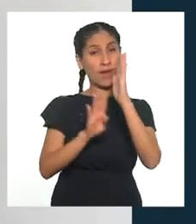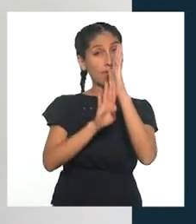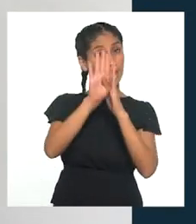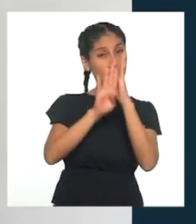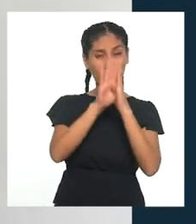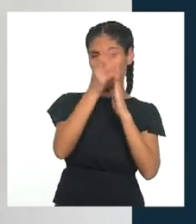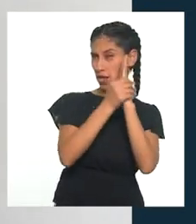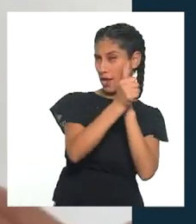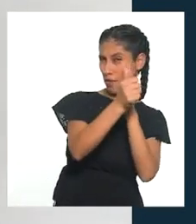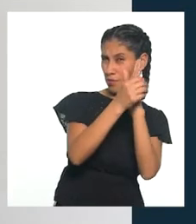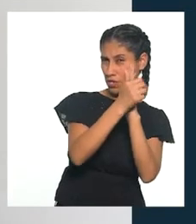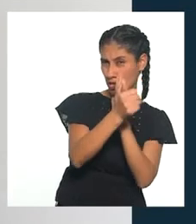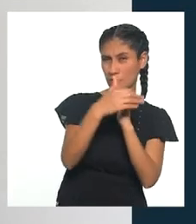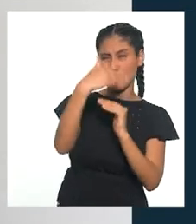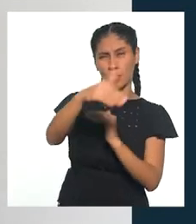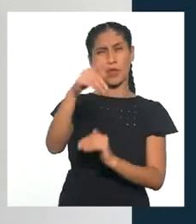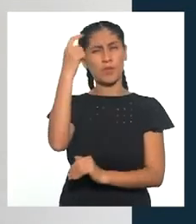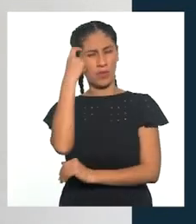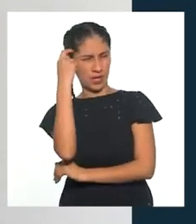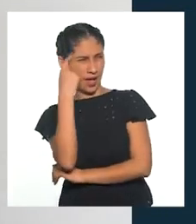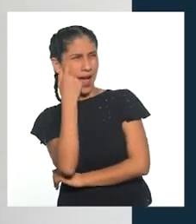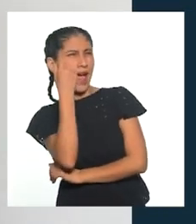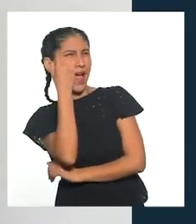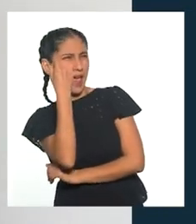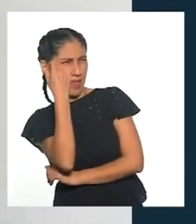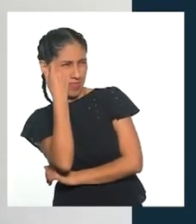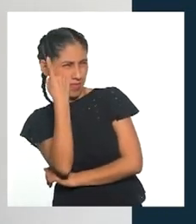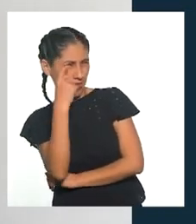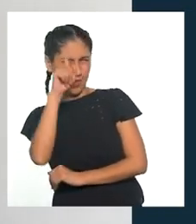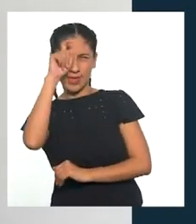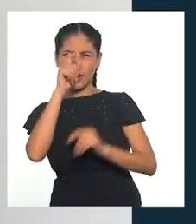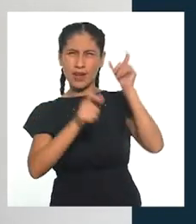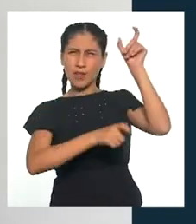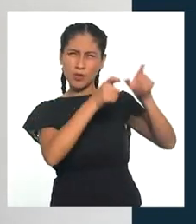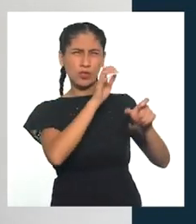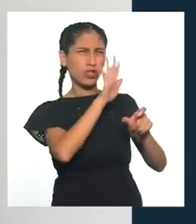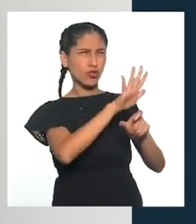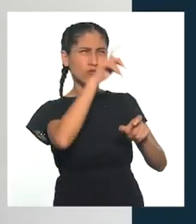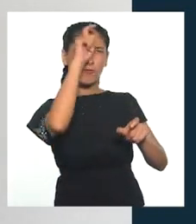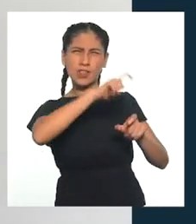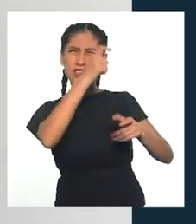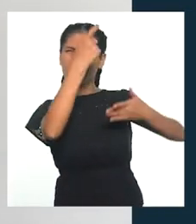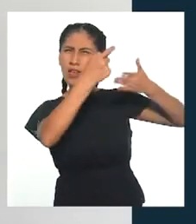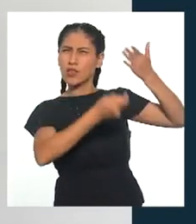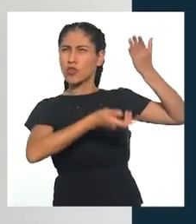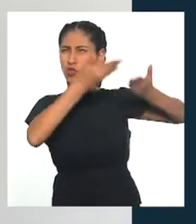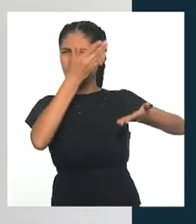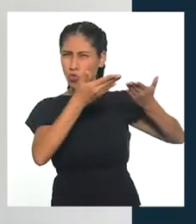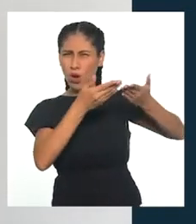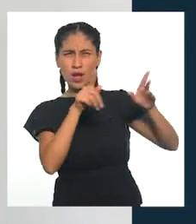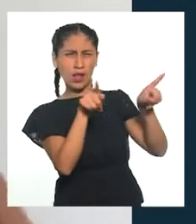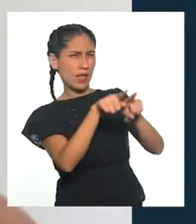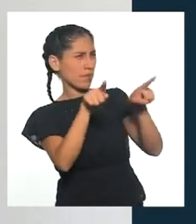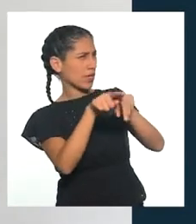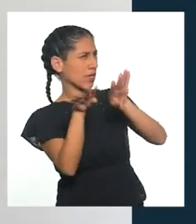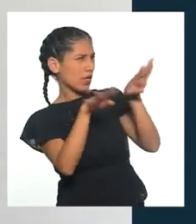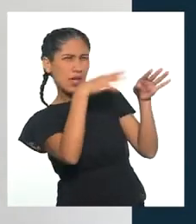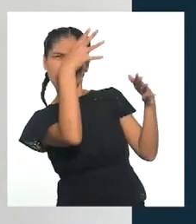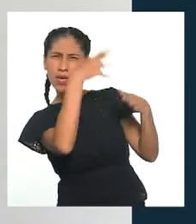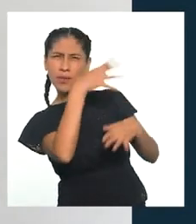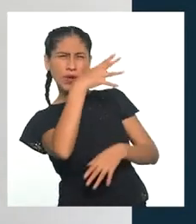para poder comprender las necesidades o problemas que tienen las personas. Luego, que tenemos que hacer es